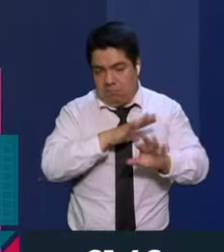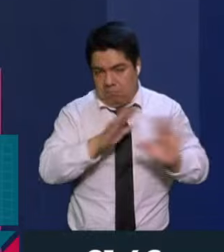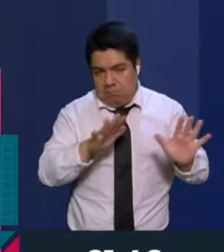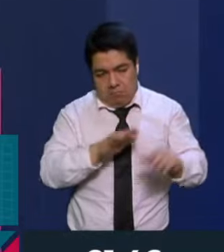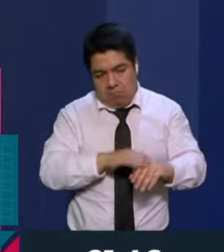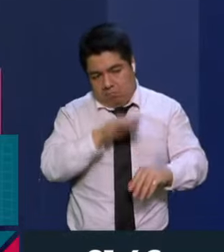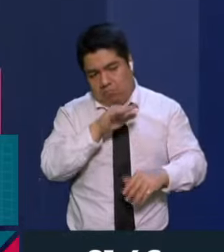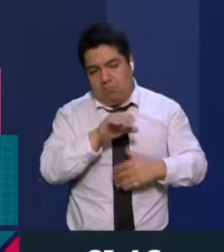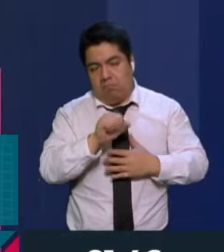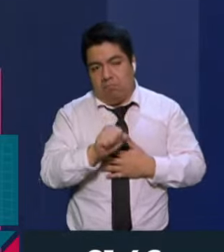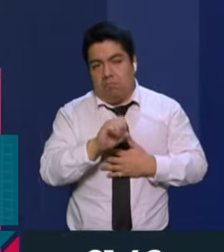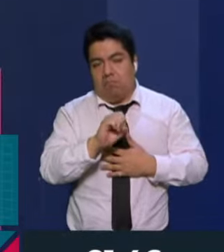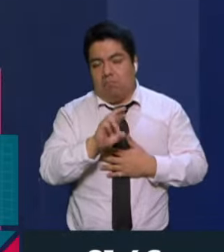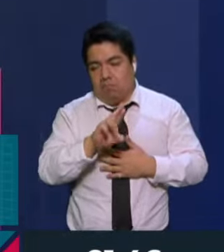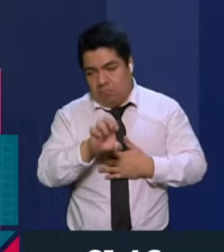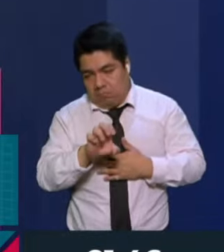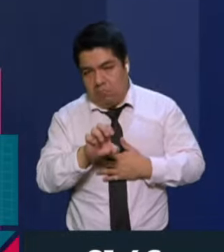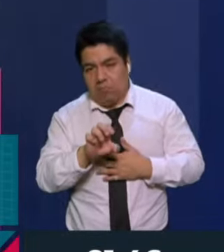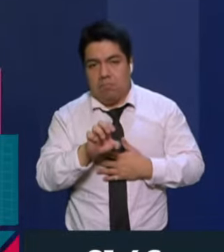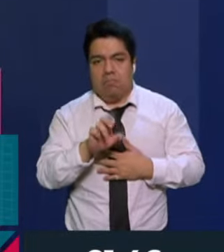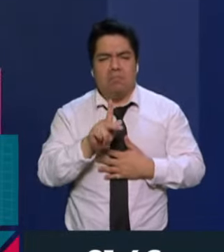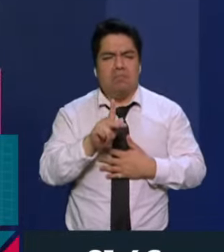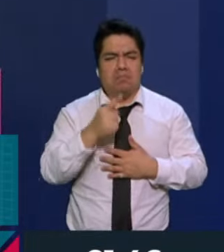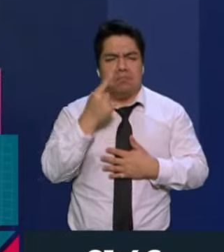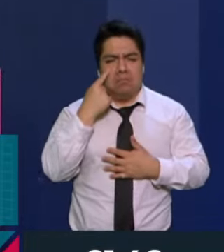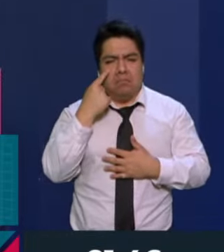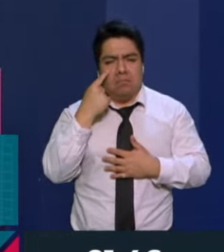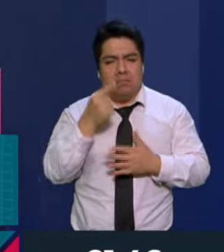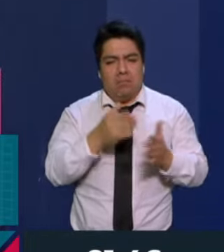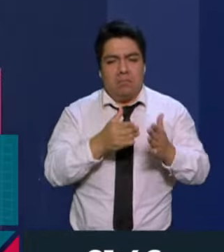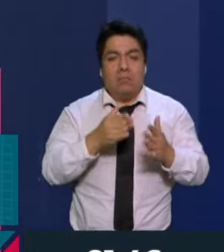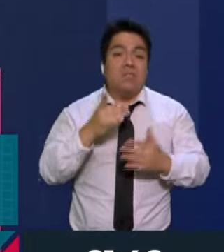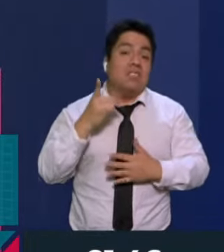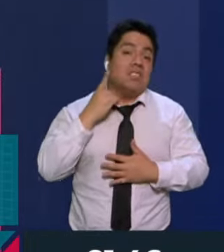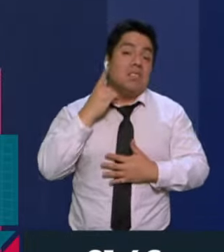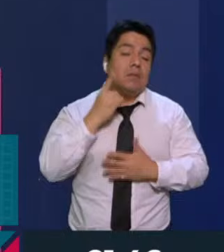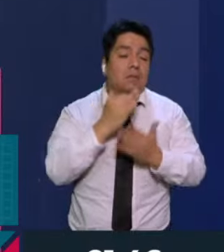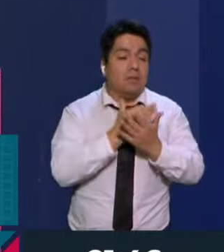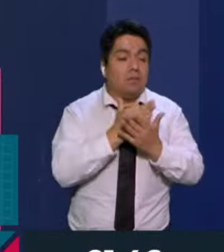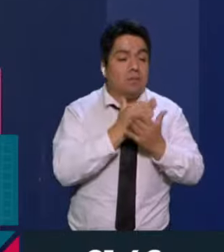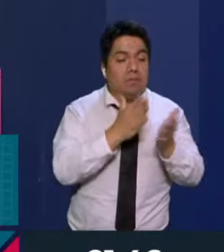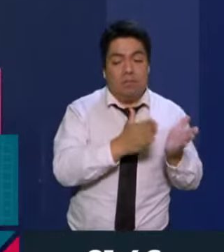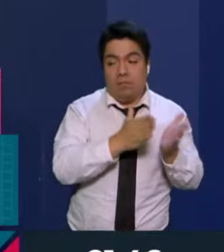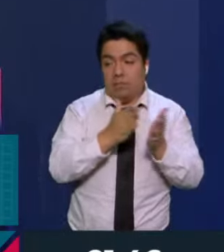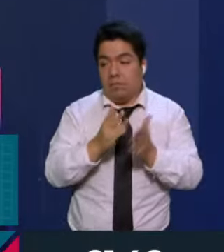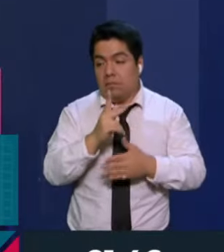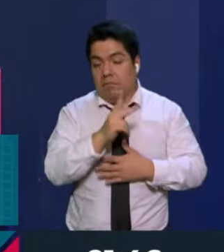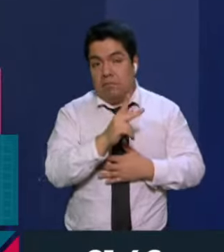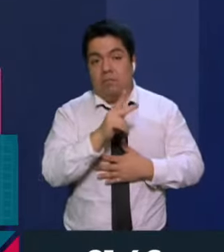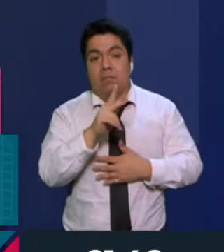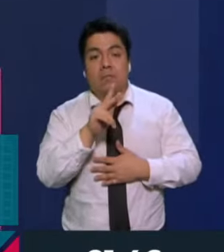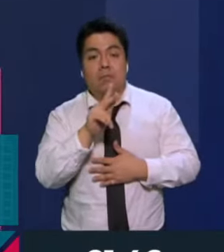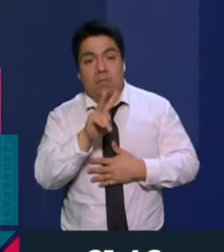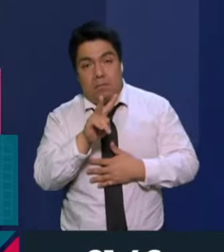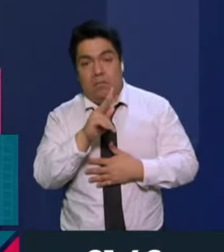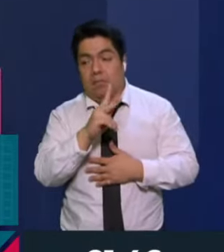representación, ¿no? Pero eso de pasarle diputados de Morena al Partido Verde y al Partido del Trabajo,